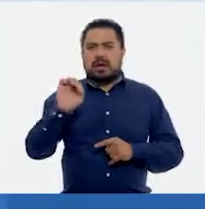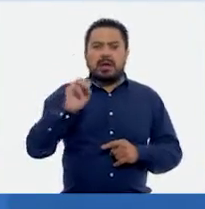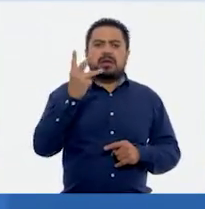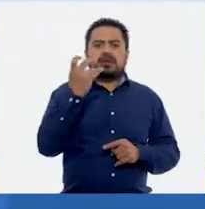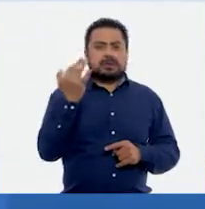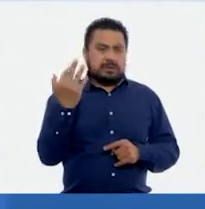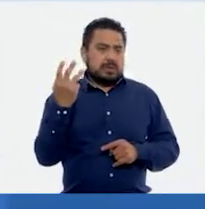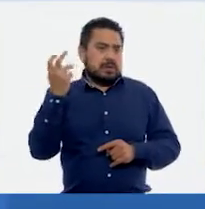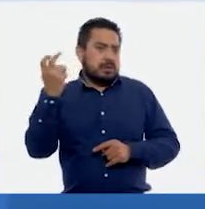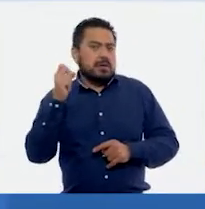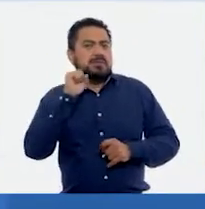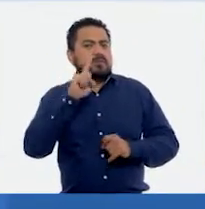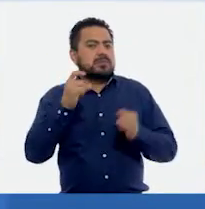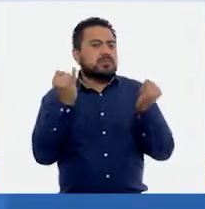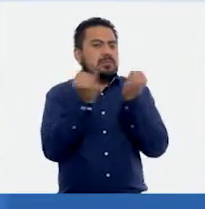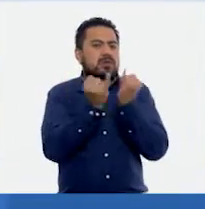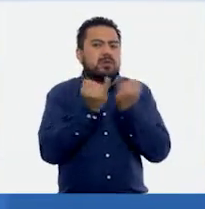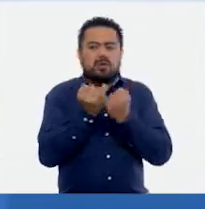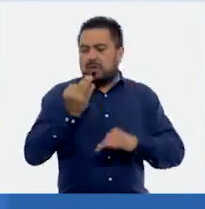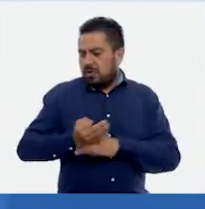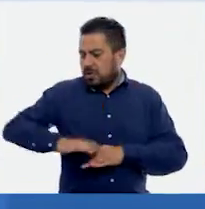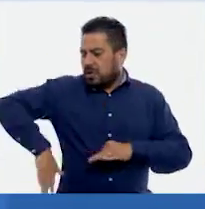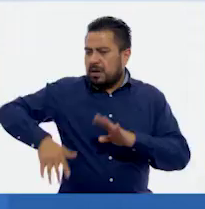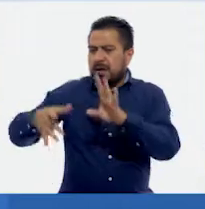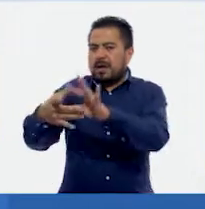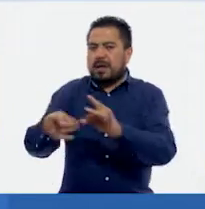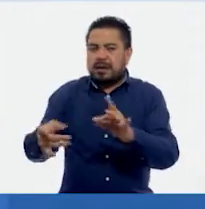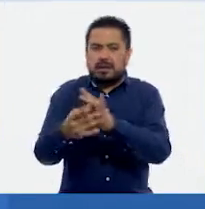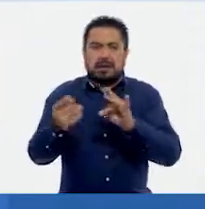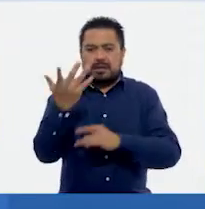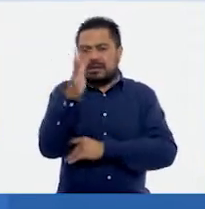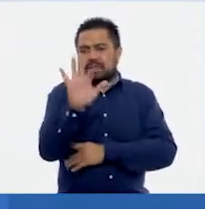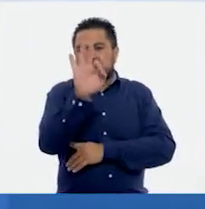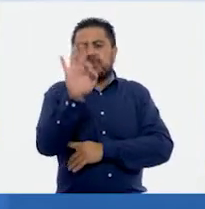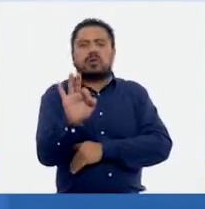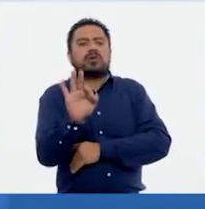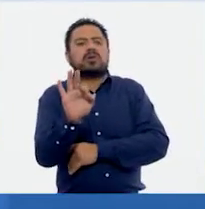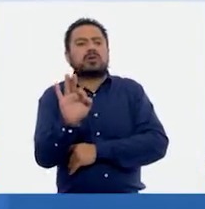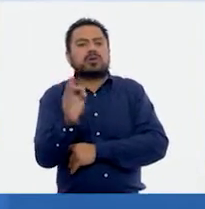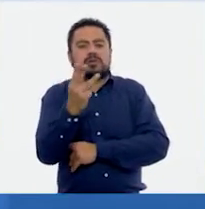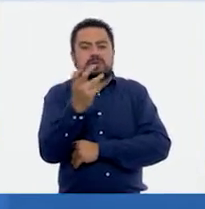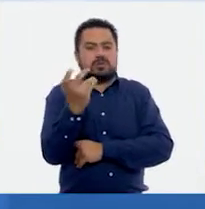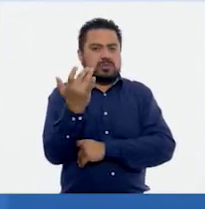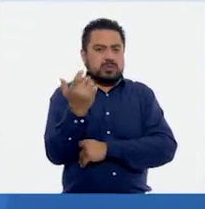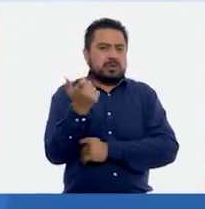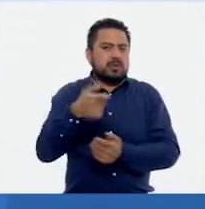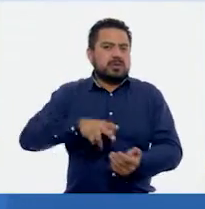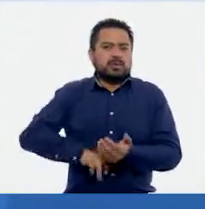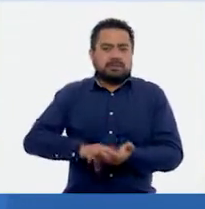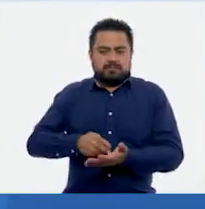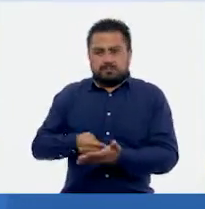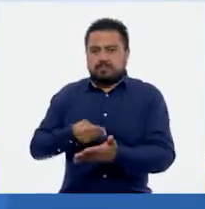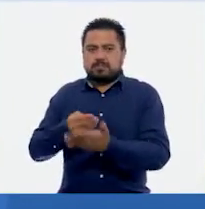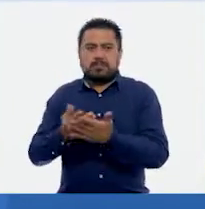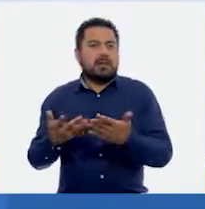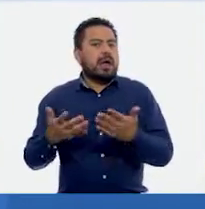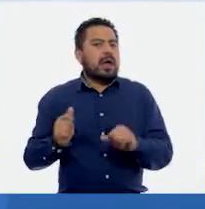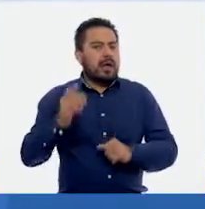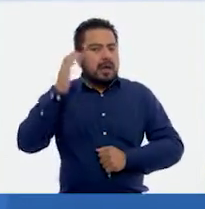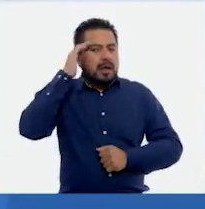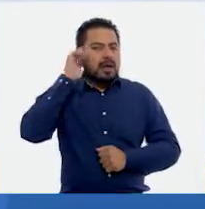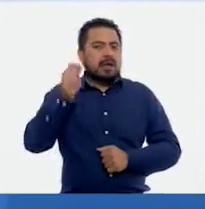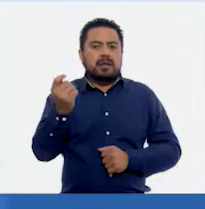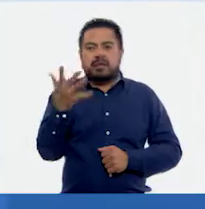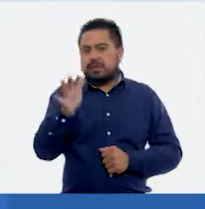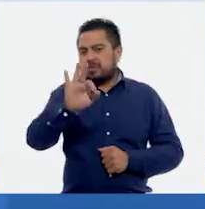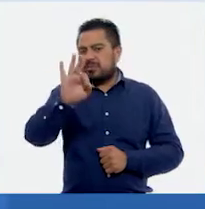muy bien, María, es lo mismo que tú nos habías dicho. El 10% son 350. Ahora, si ya conocemos el